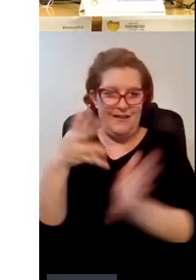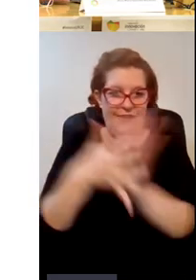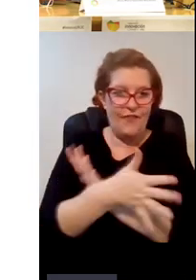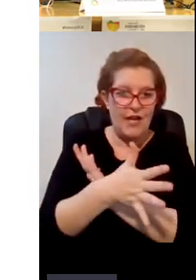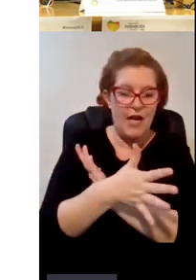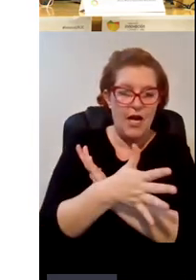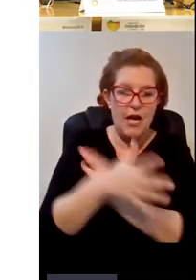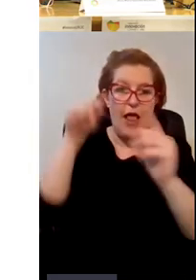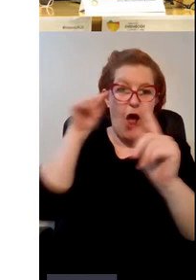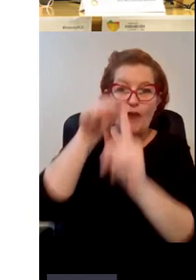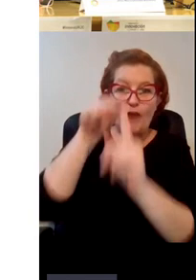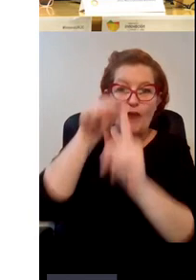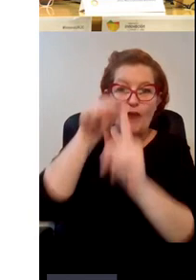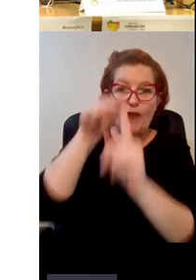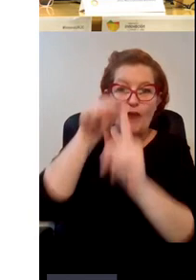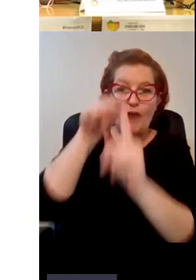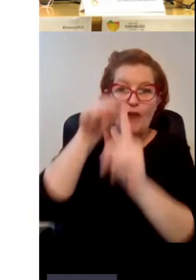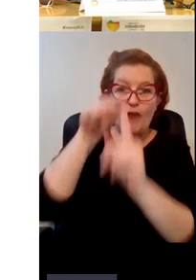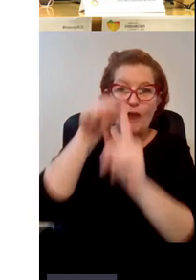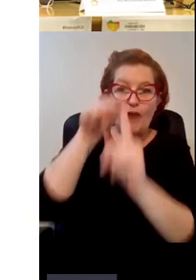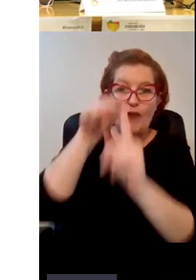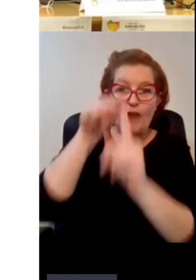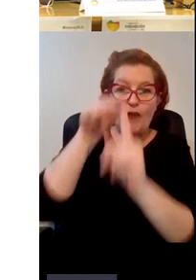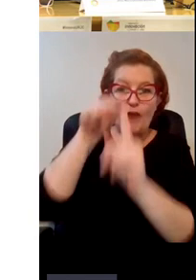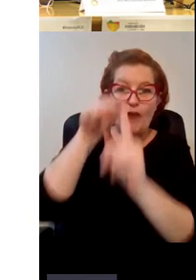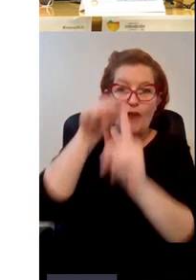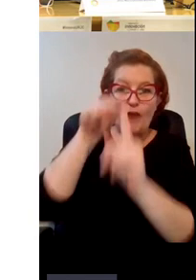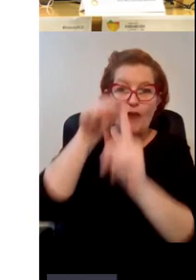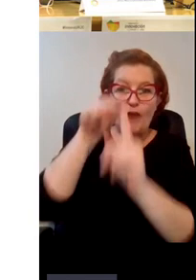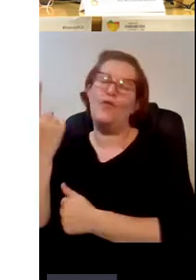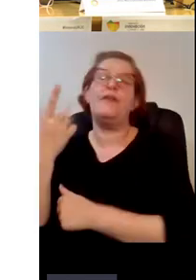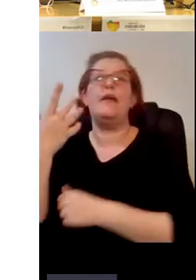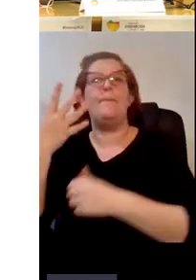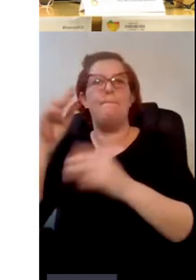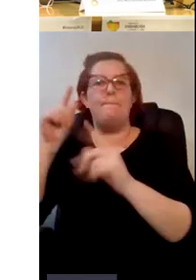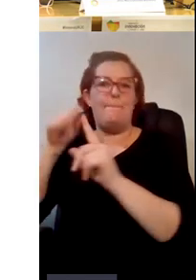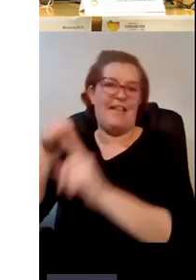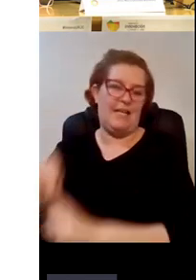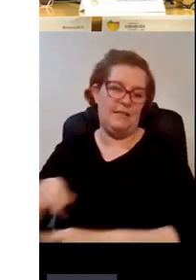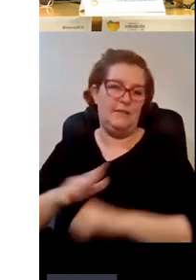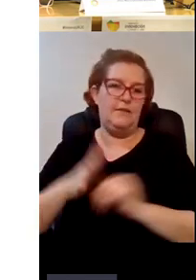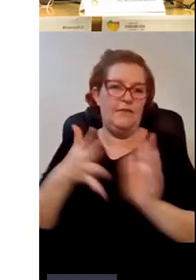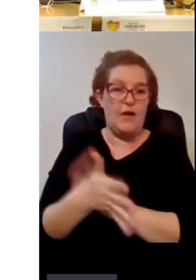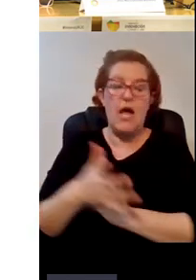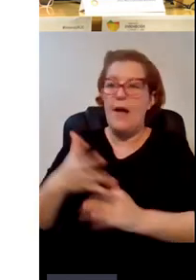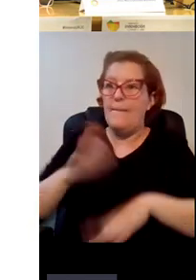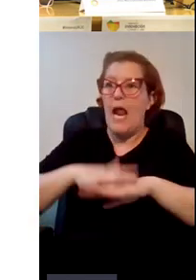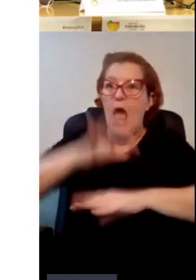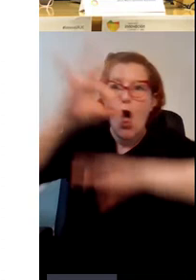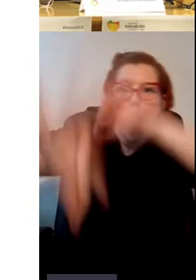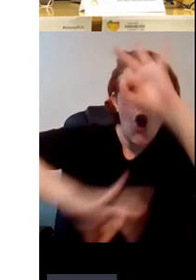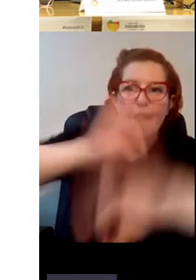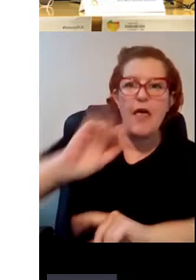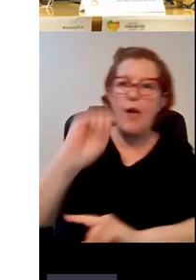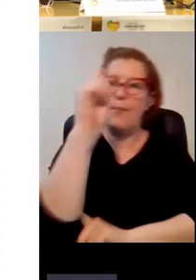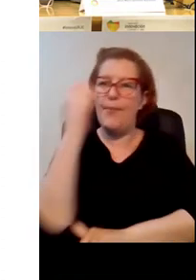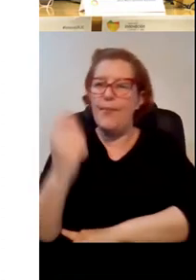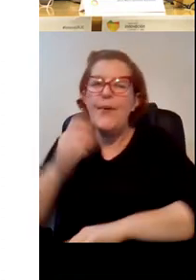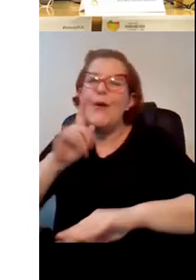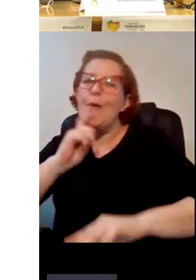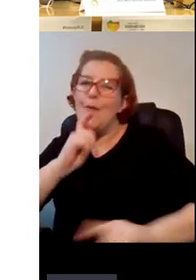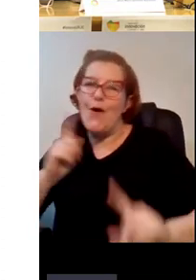objetivos y 169 metas que es cómo tenemos que conseguir o sea es cómo tenemos que ayudar todos a organizar y a conseguir esos objetivos